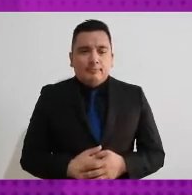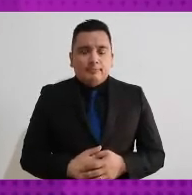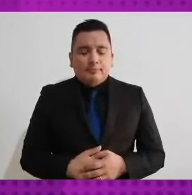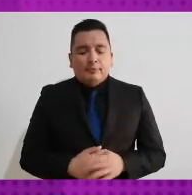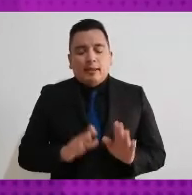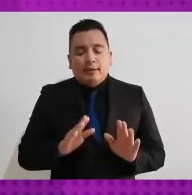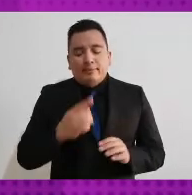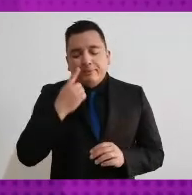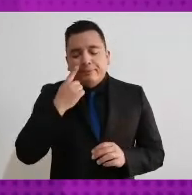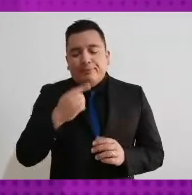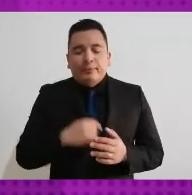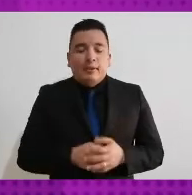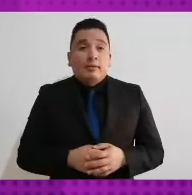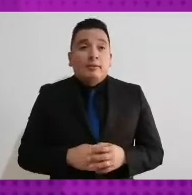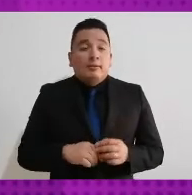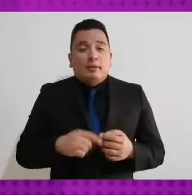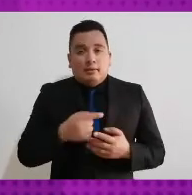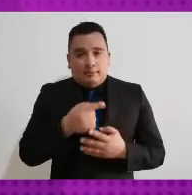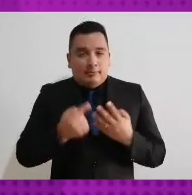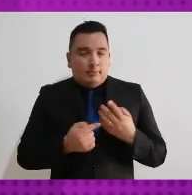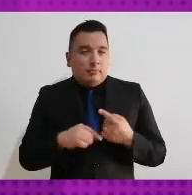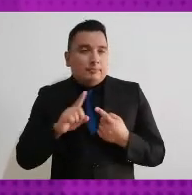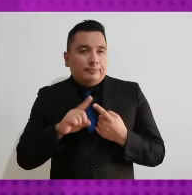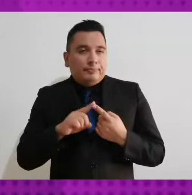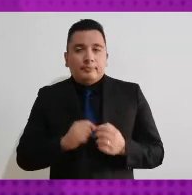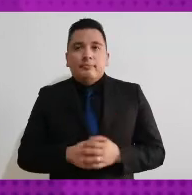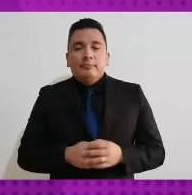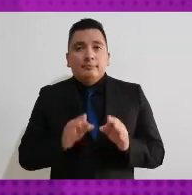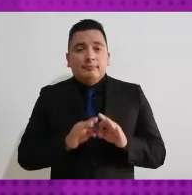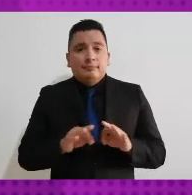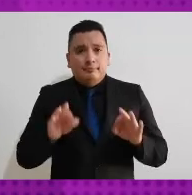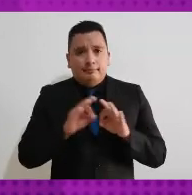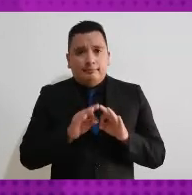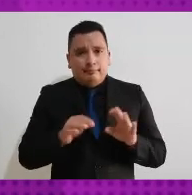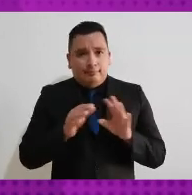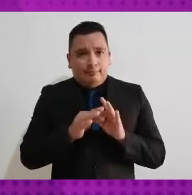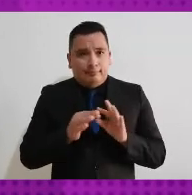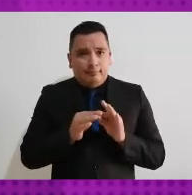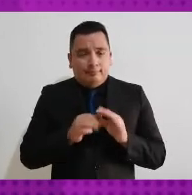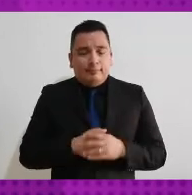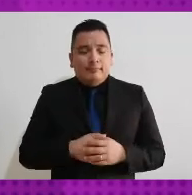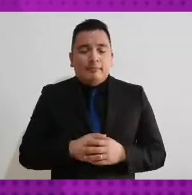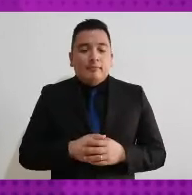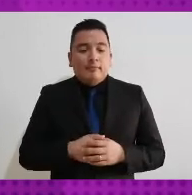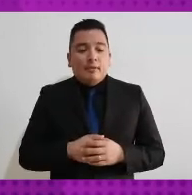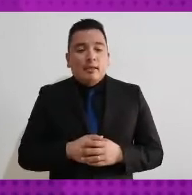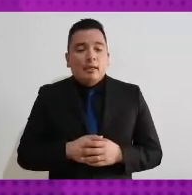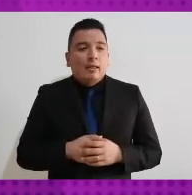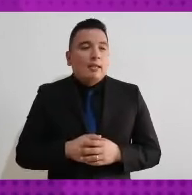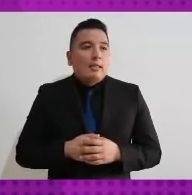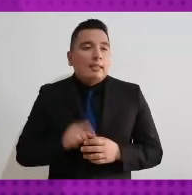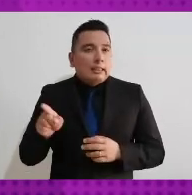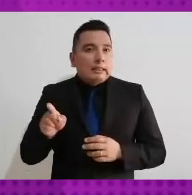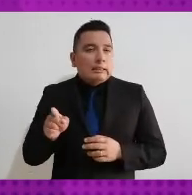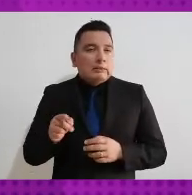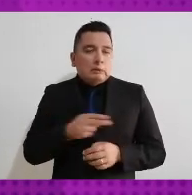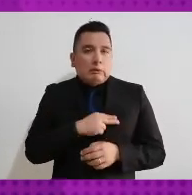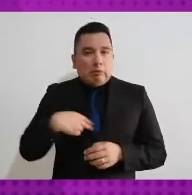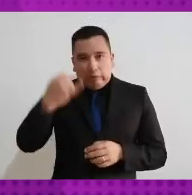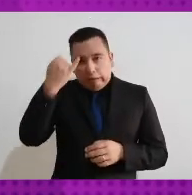a ver primero yo creo que es bien importante que te platique un poco de el antecedente de esta medida